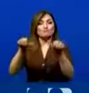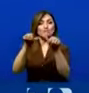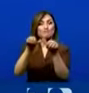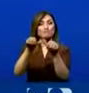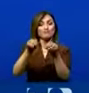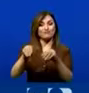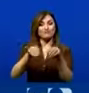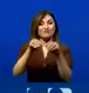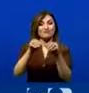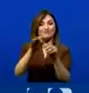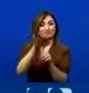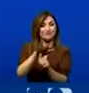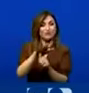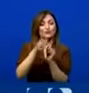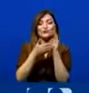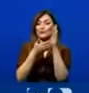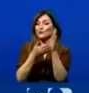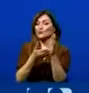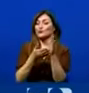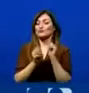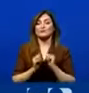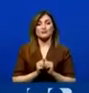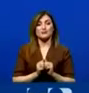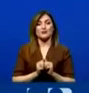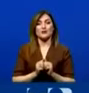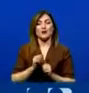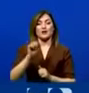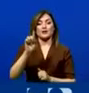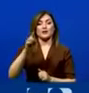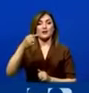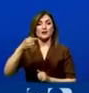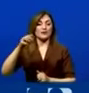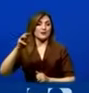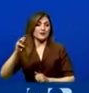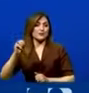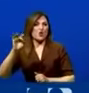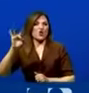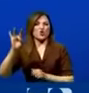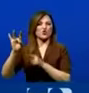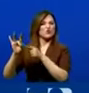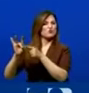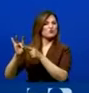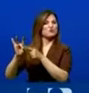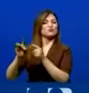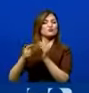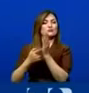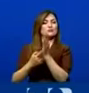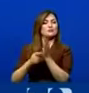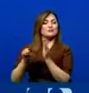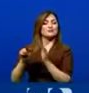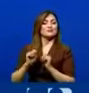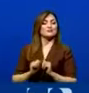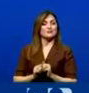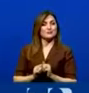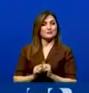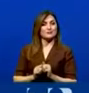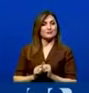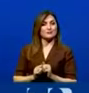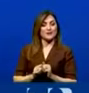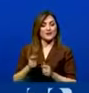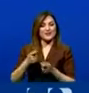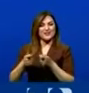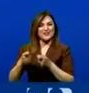territorial, por ejemplo, usemos el DMG-8, lo que le sucede a usted es que las rutas del